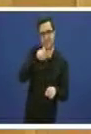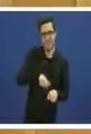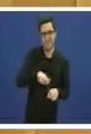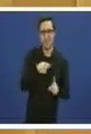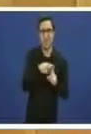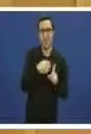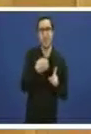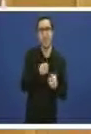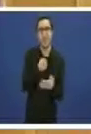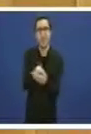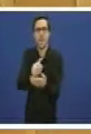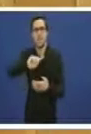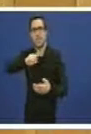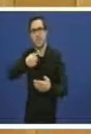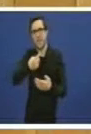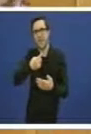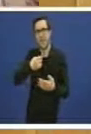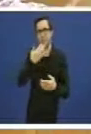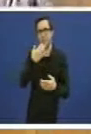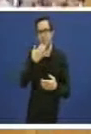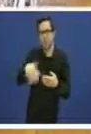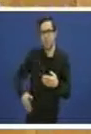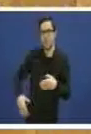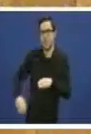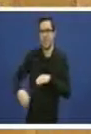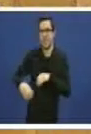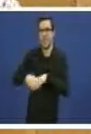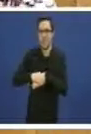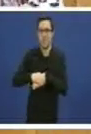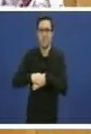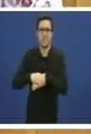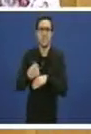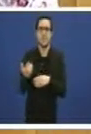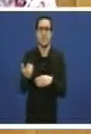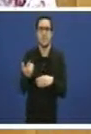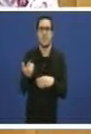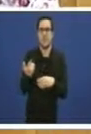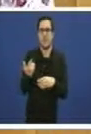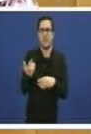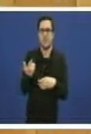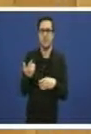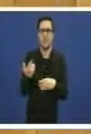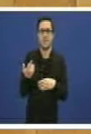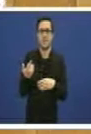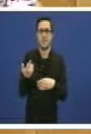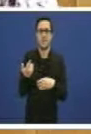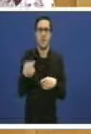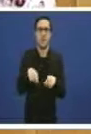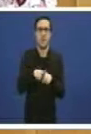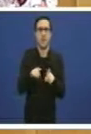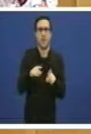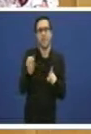porque non son capaces de pagar en tempo a débeda que teñen a débeda que teñen coa